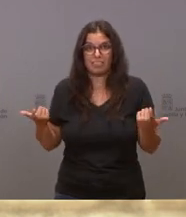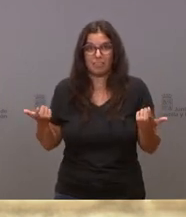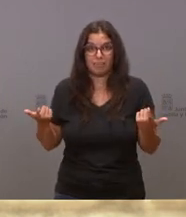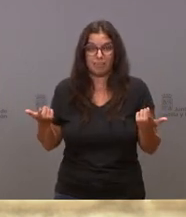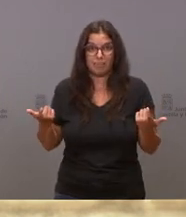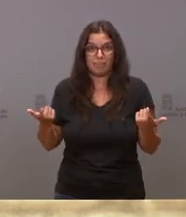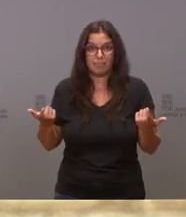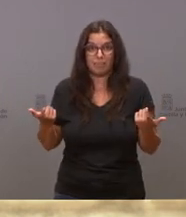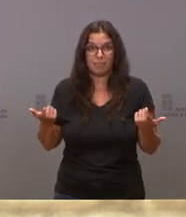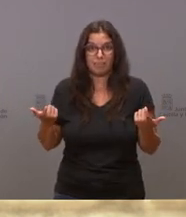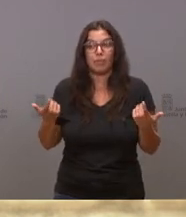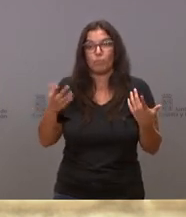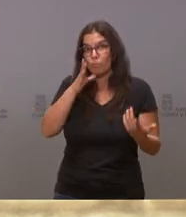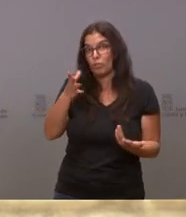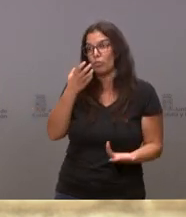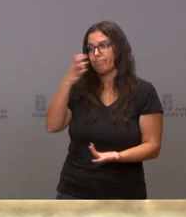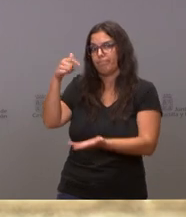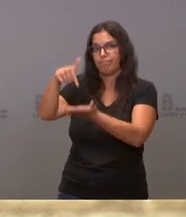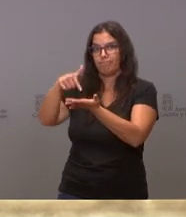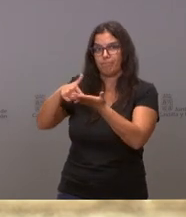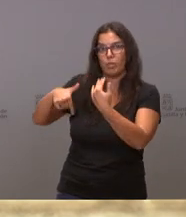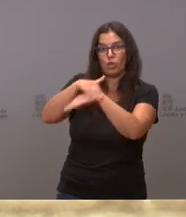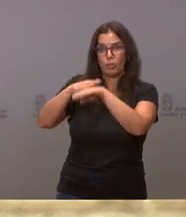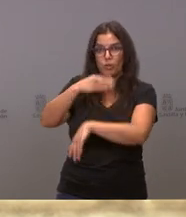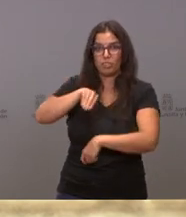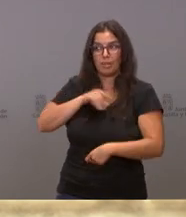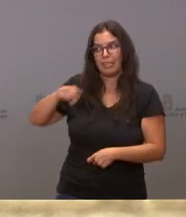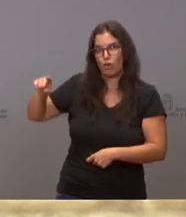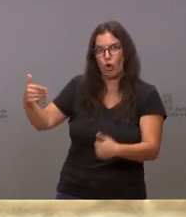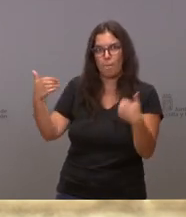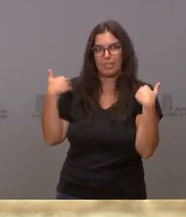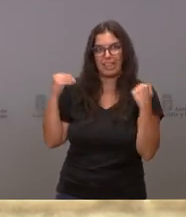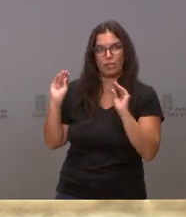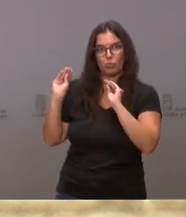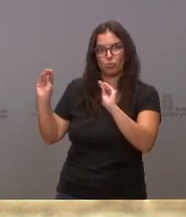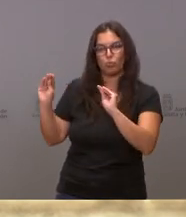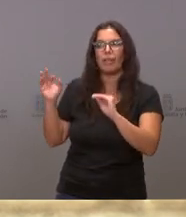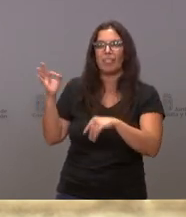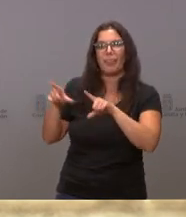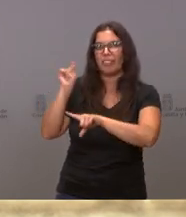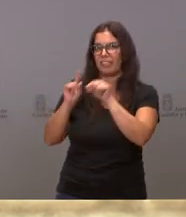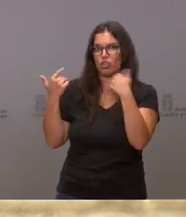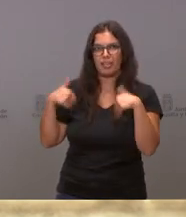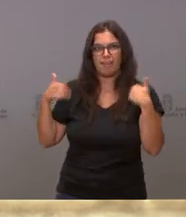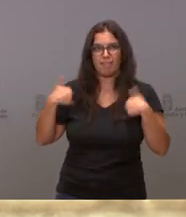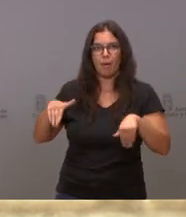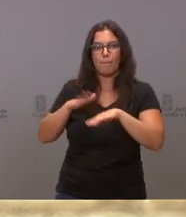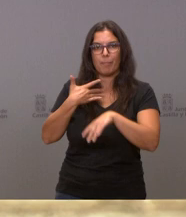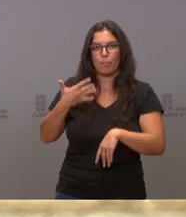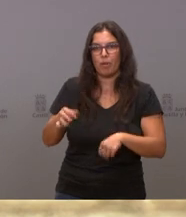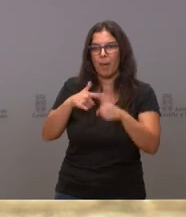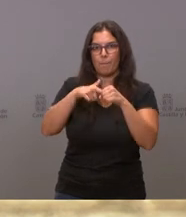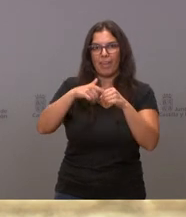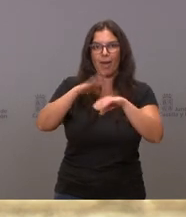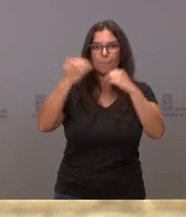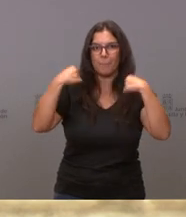sanidad. Y reclamamos al Gobierno de España, que es quien tiene las competencias, que tome decisiones para ampliar plazas